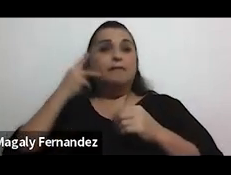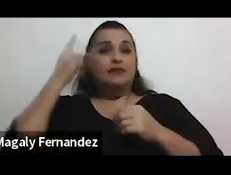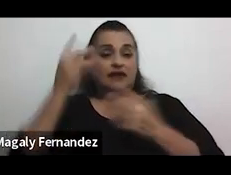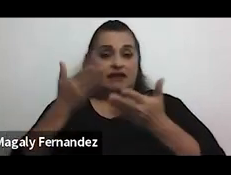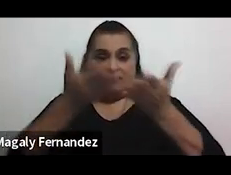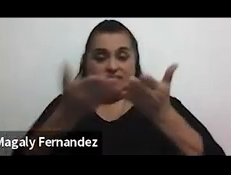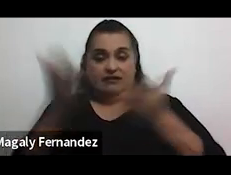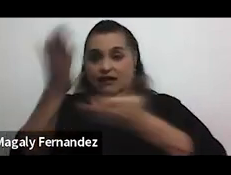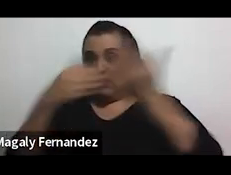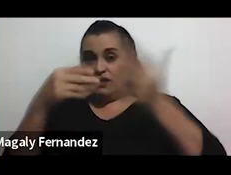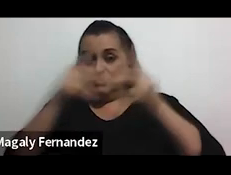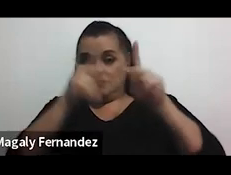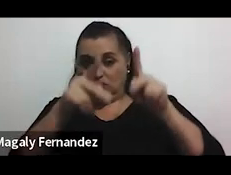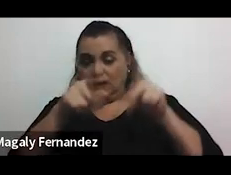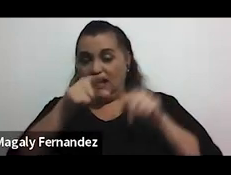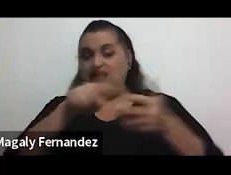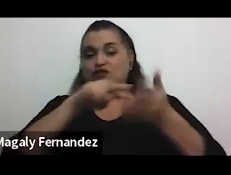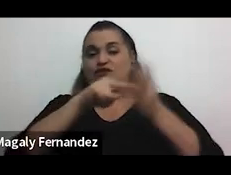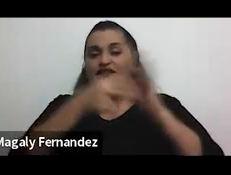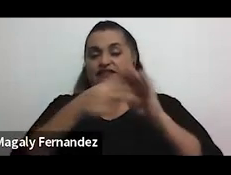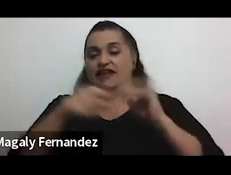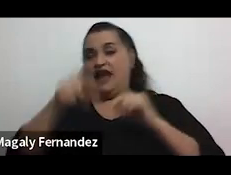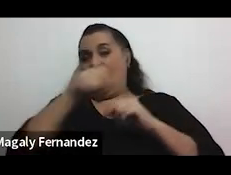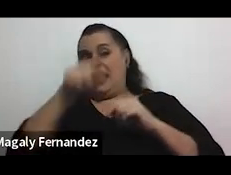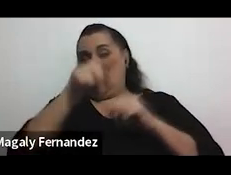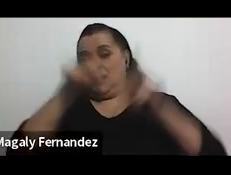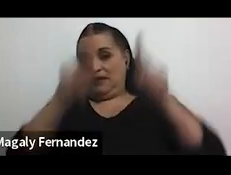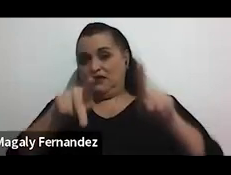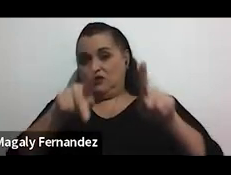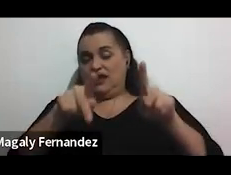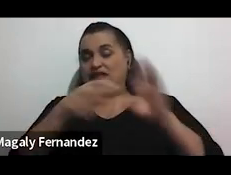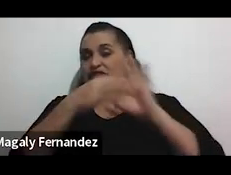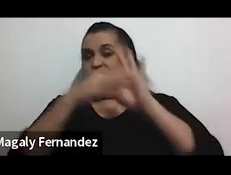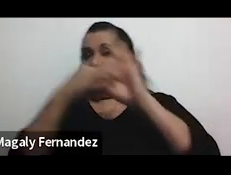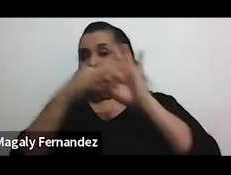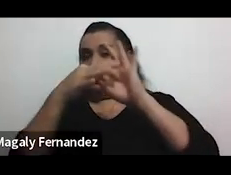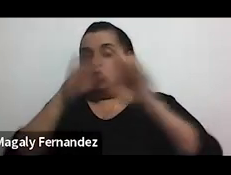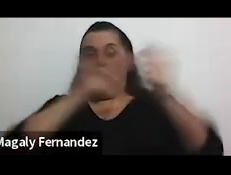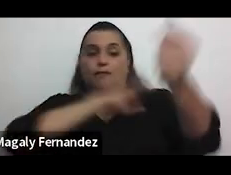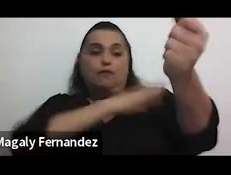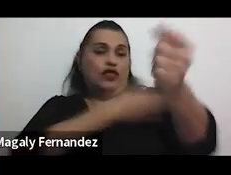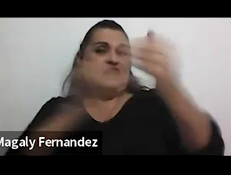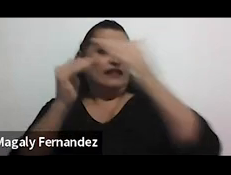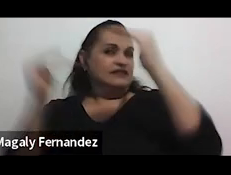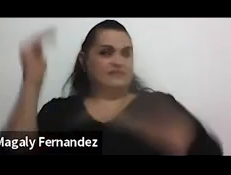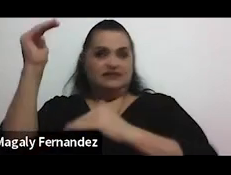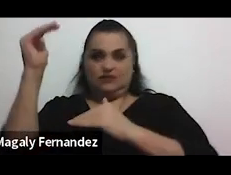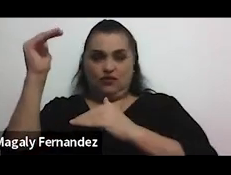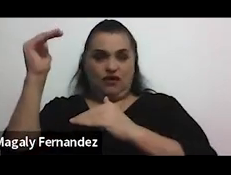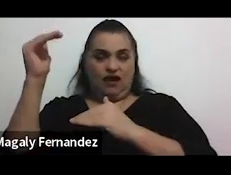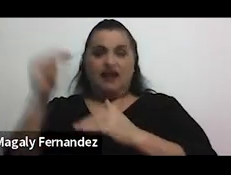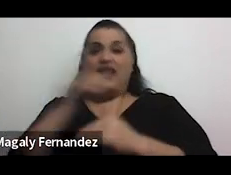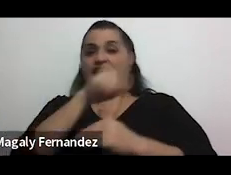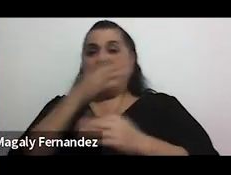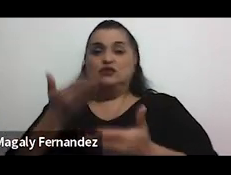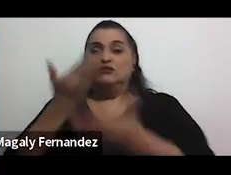y que eso les hace precisamente estar en relaciones de poder desiguales que generan